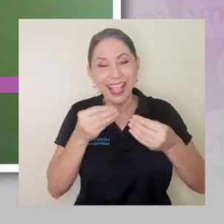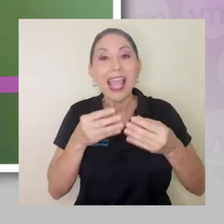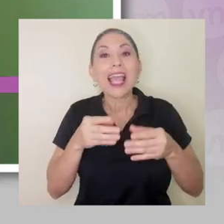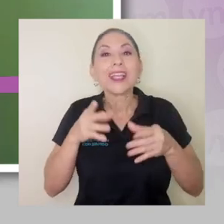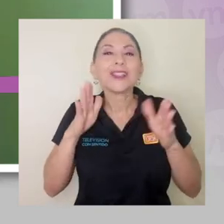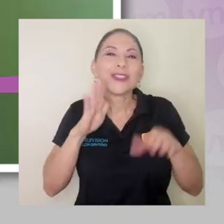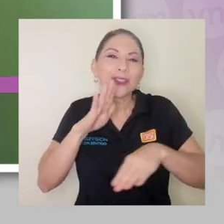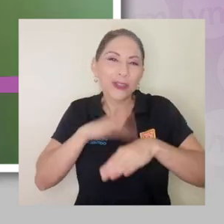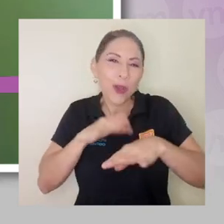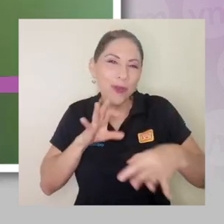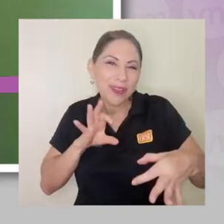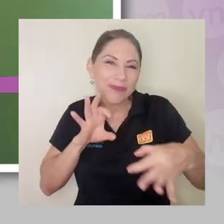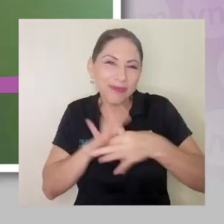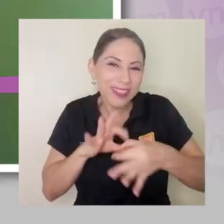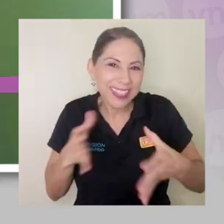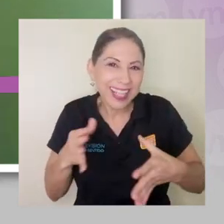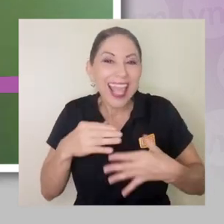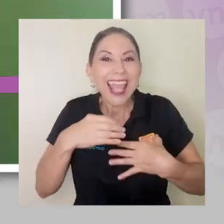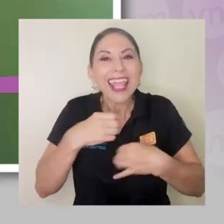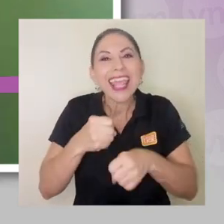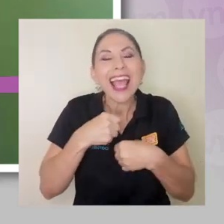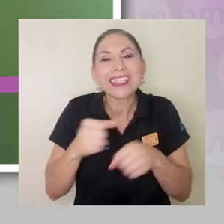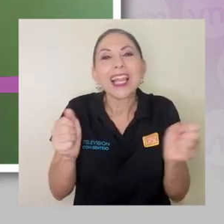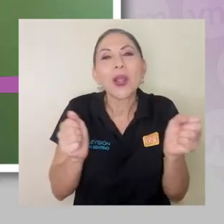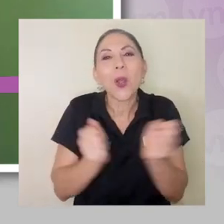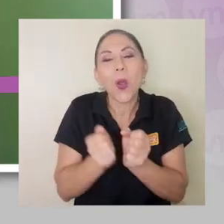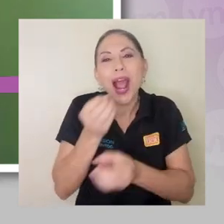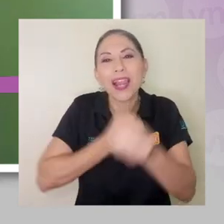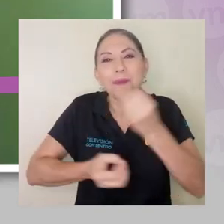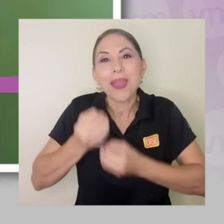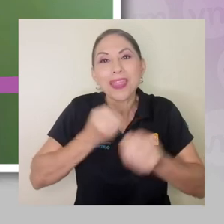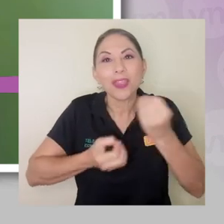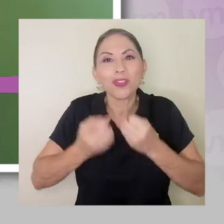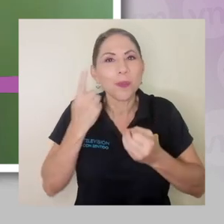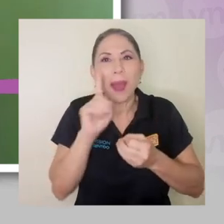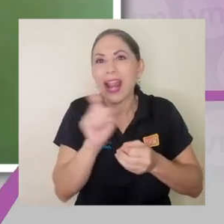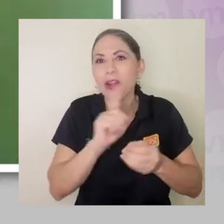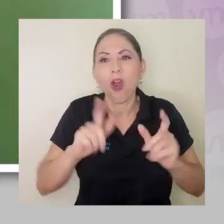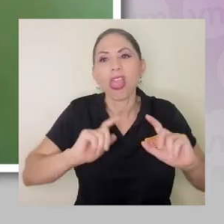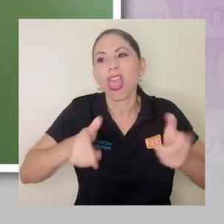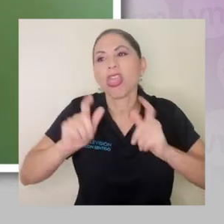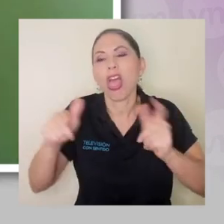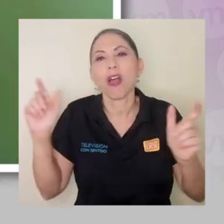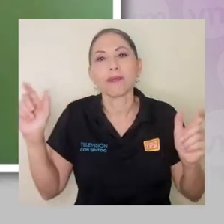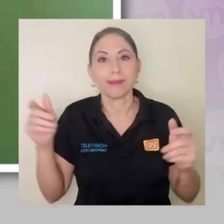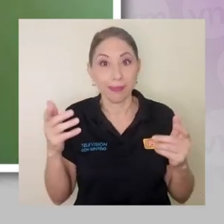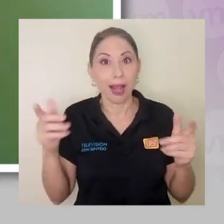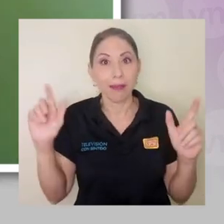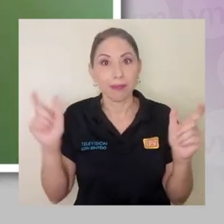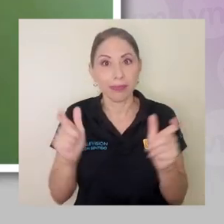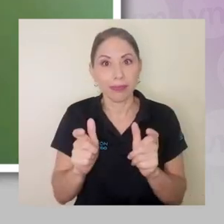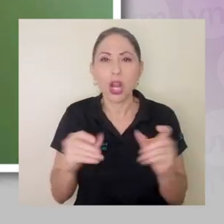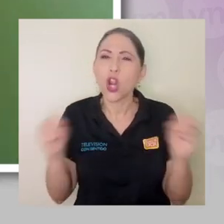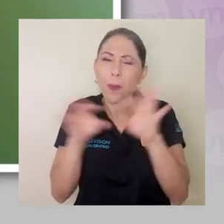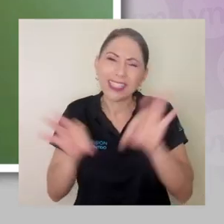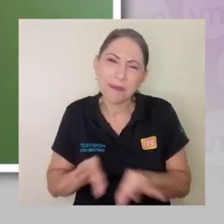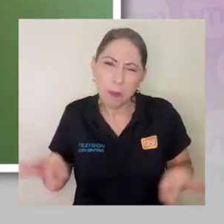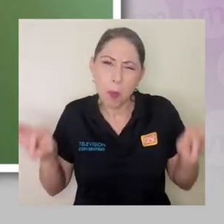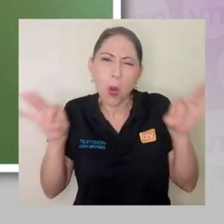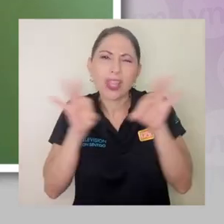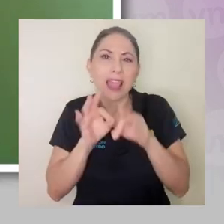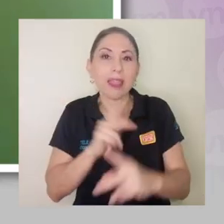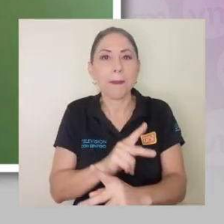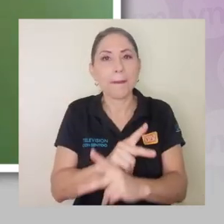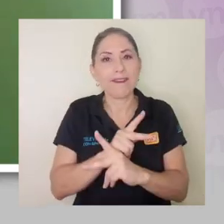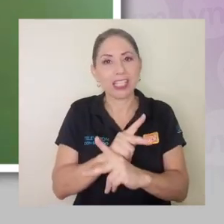qué hacer con los alimentos desde la parte de desperdicio, ¿verdad? Entonces, la parte más importante